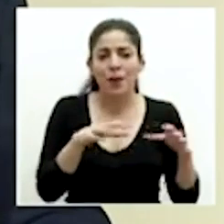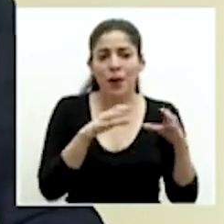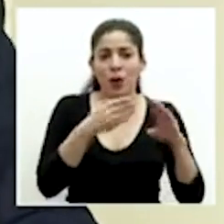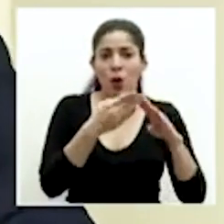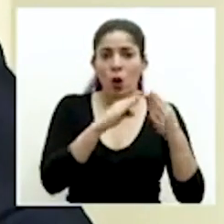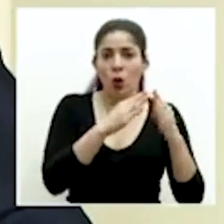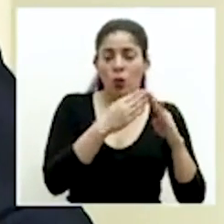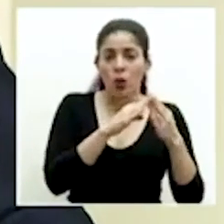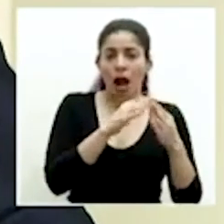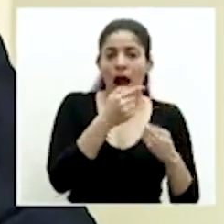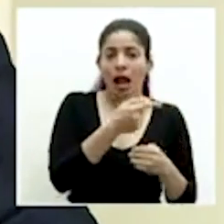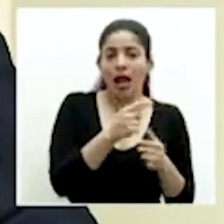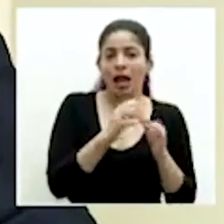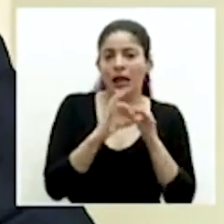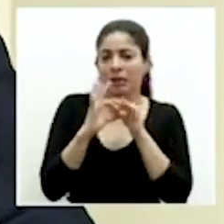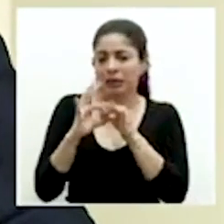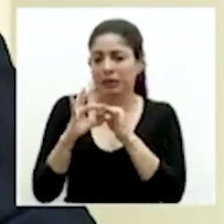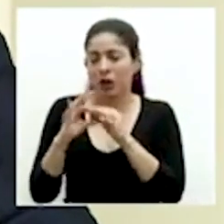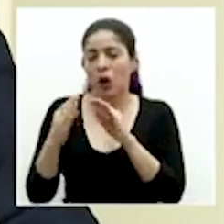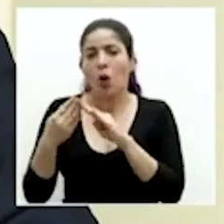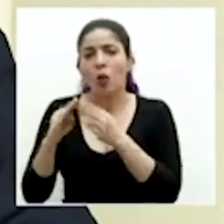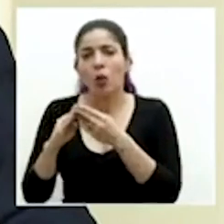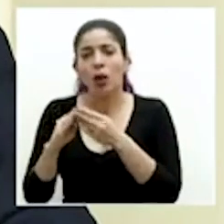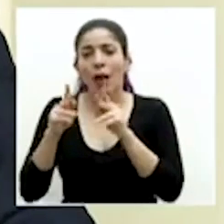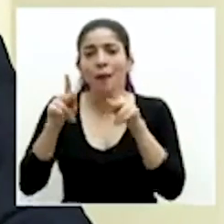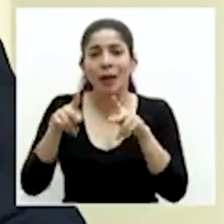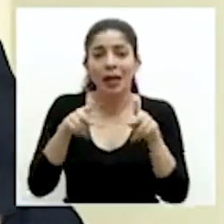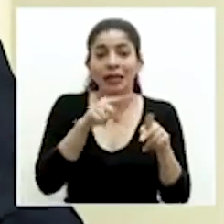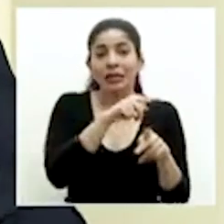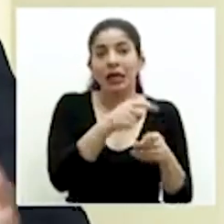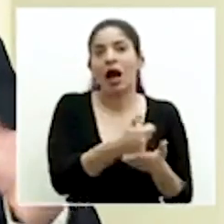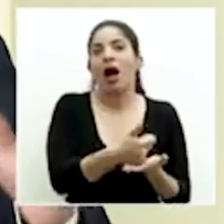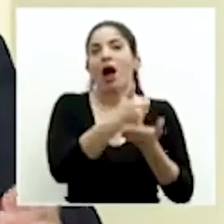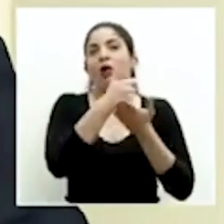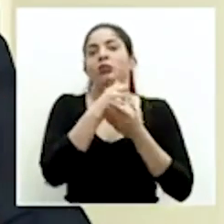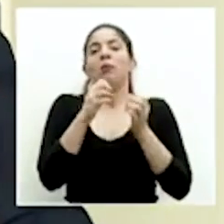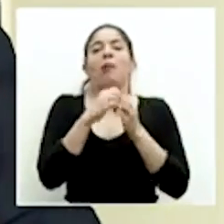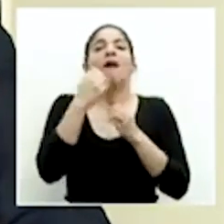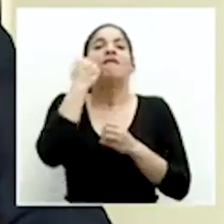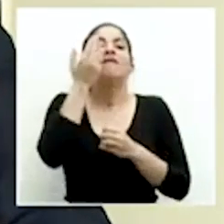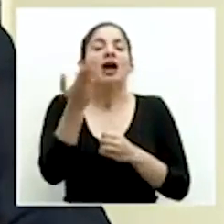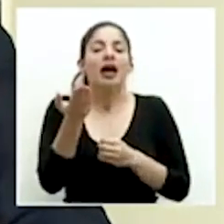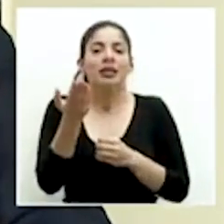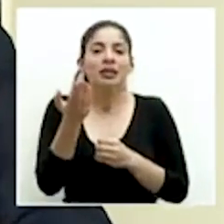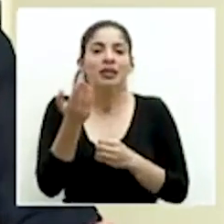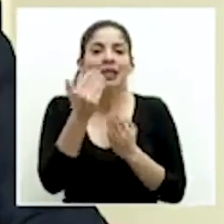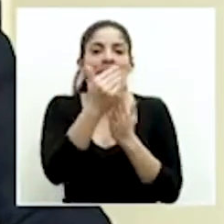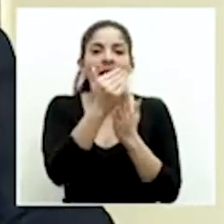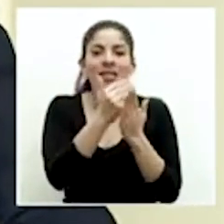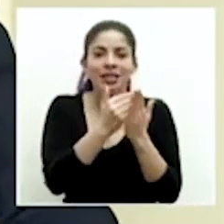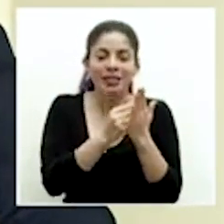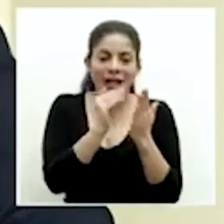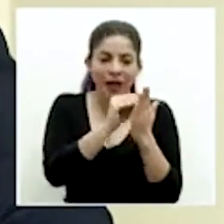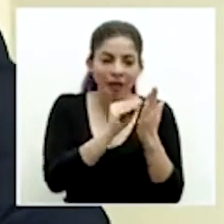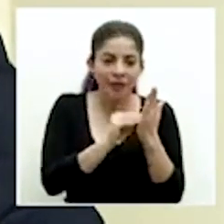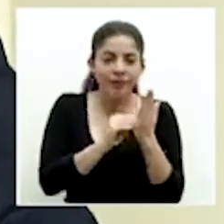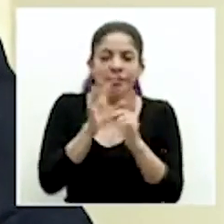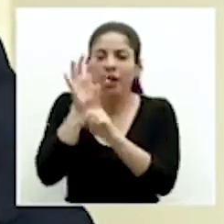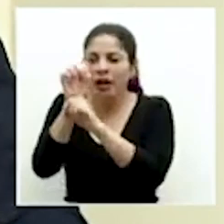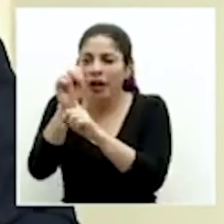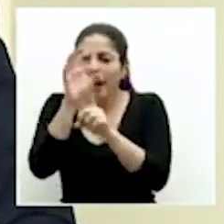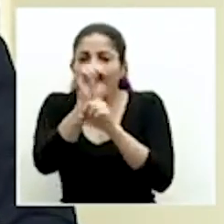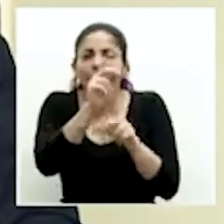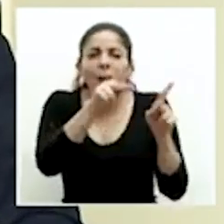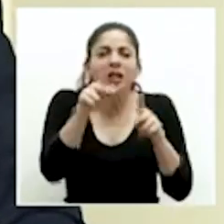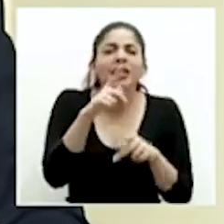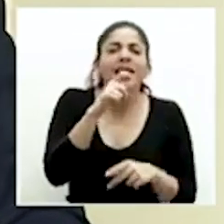comunal con las comunidades, con los ciudadanos, le permite facilitar el levantamiento precisamente de listas, identificar las personas necesitadas,